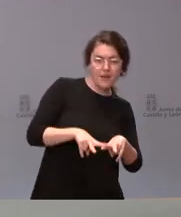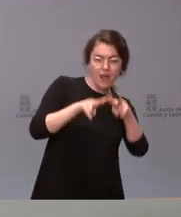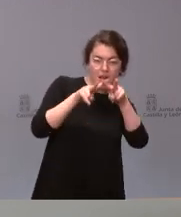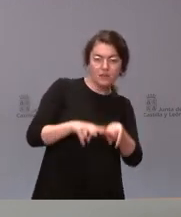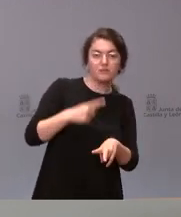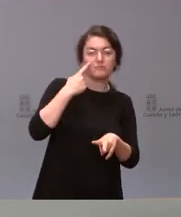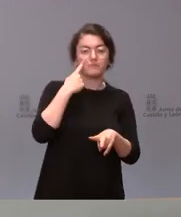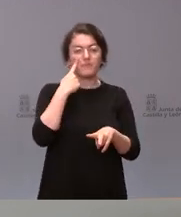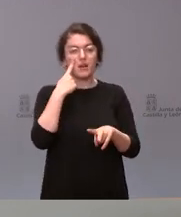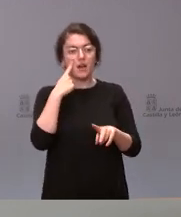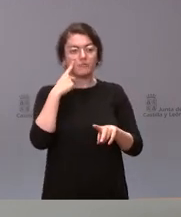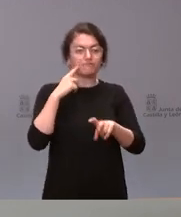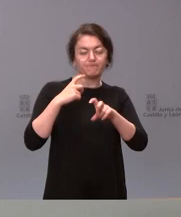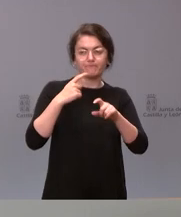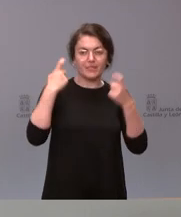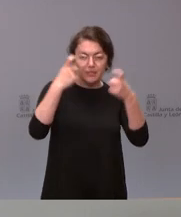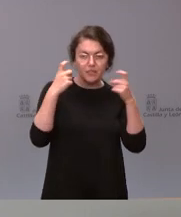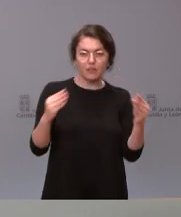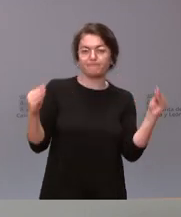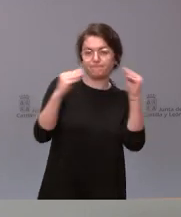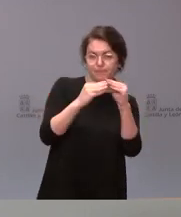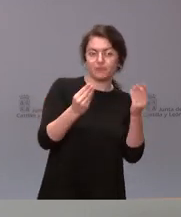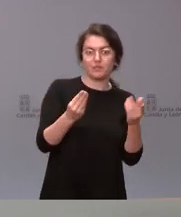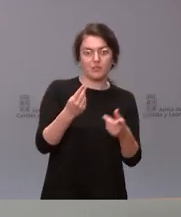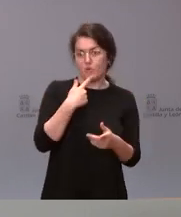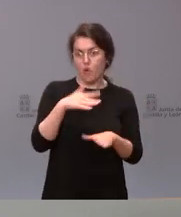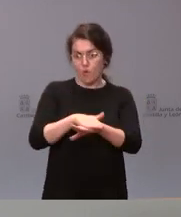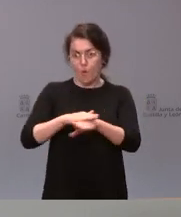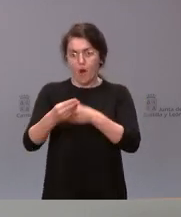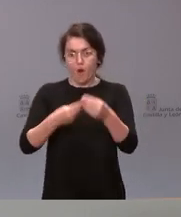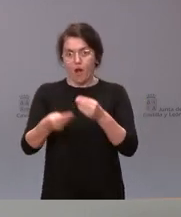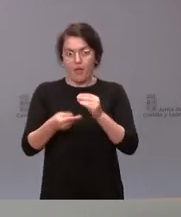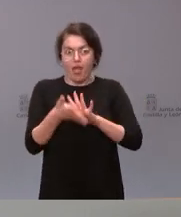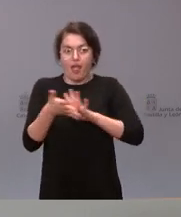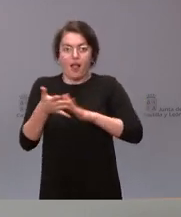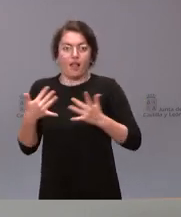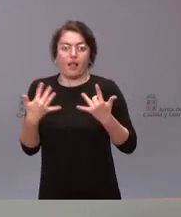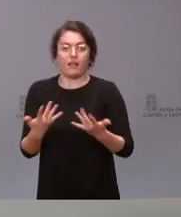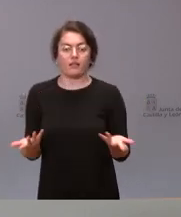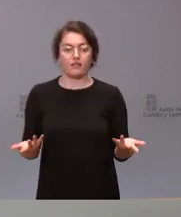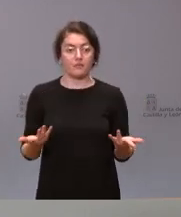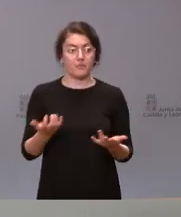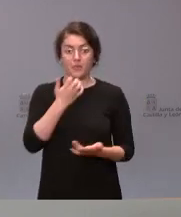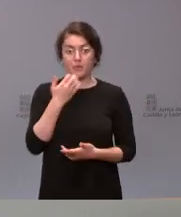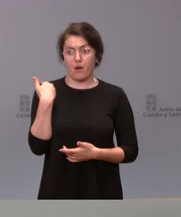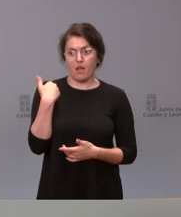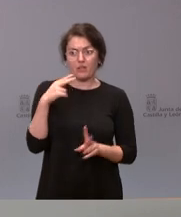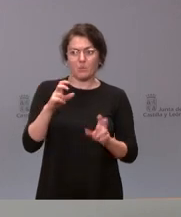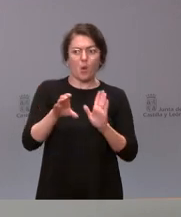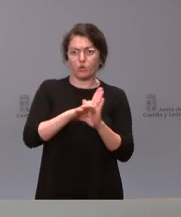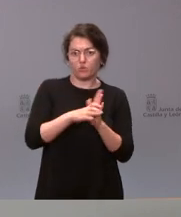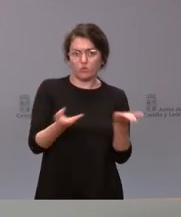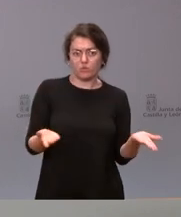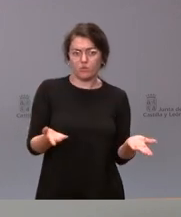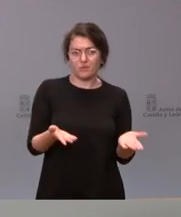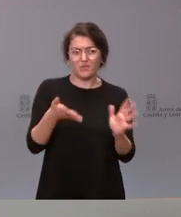Y el Gobierno está actuado de forma precipitada. Lo hizo ayer en relación con la cuestión de la prostitución. Es un claro ejemplo de cómo no se deben